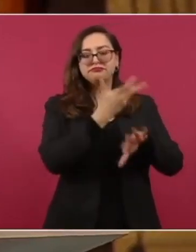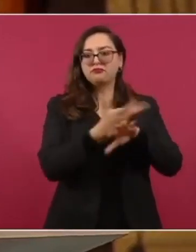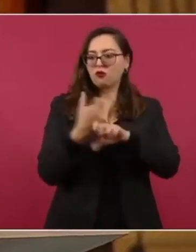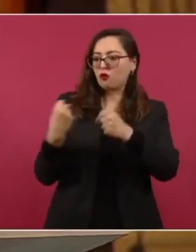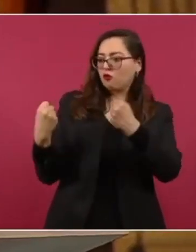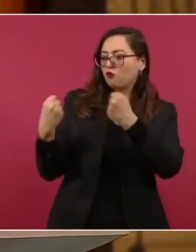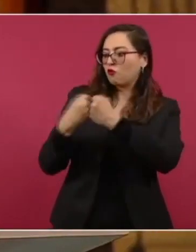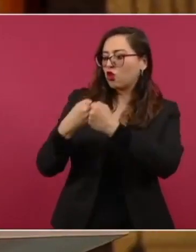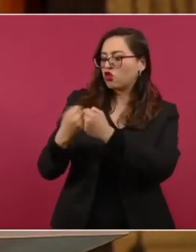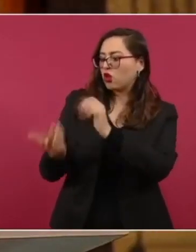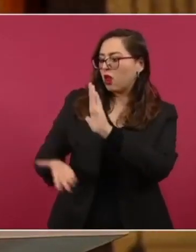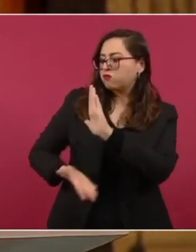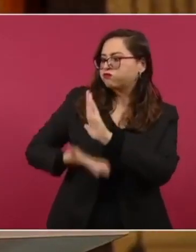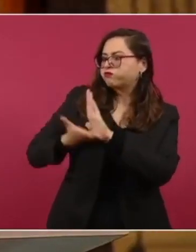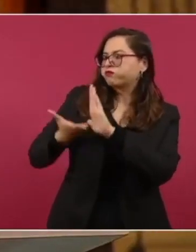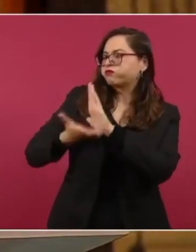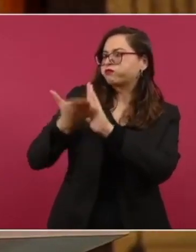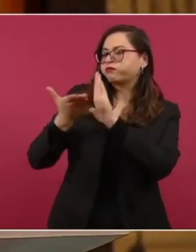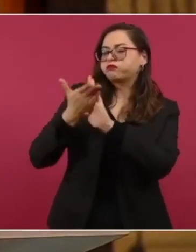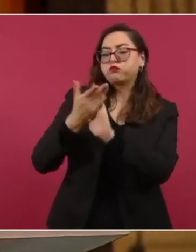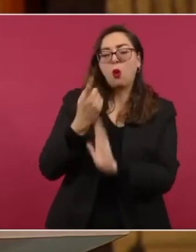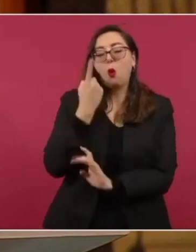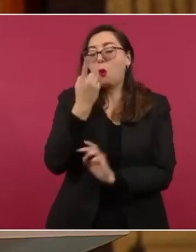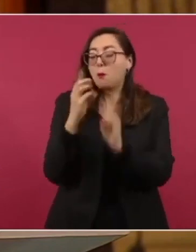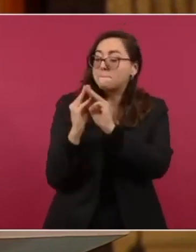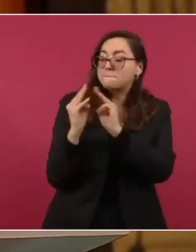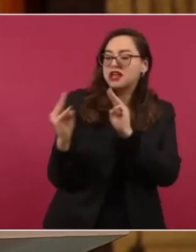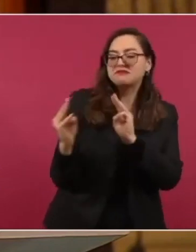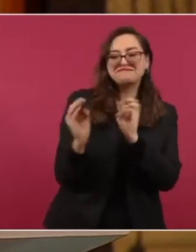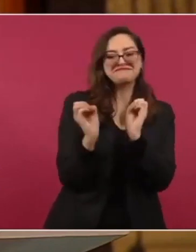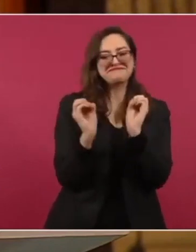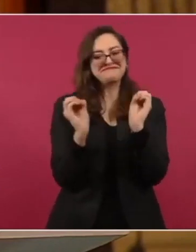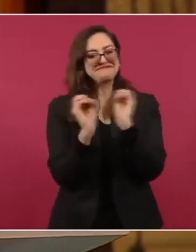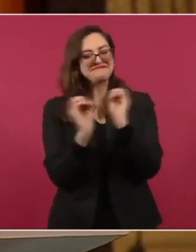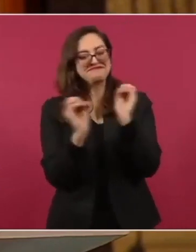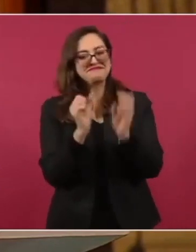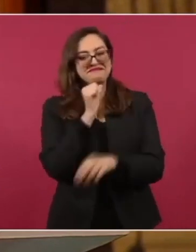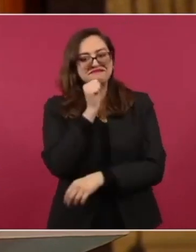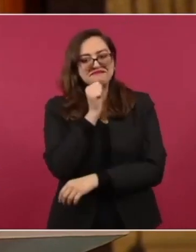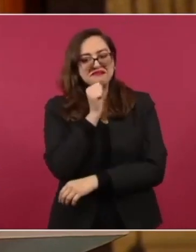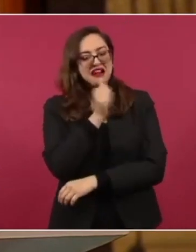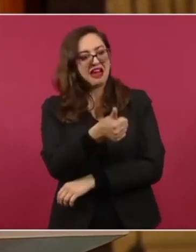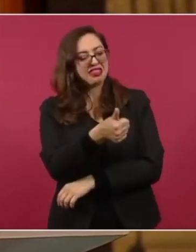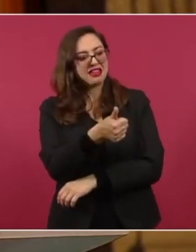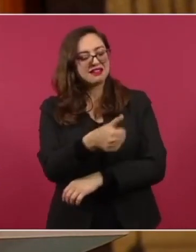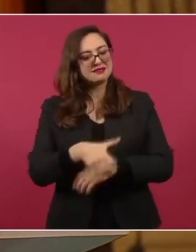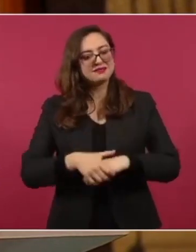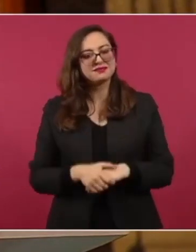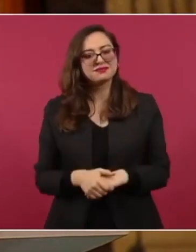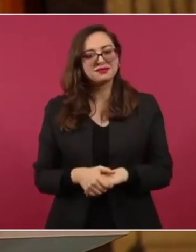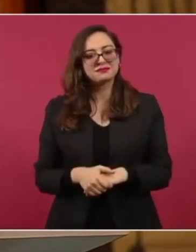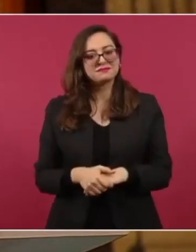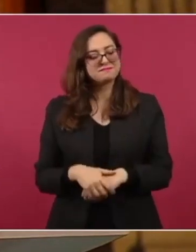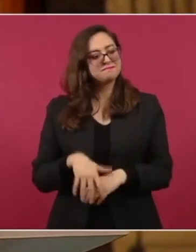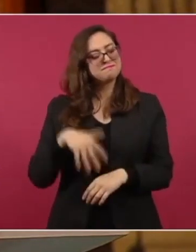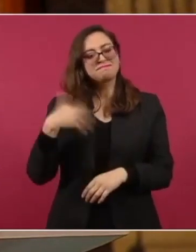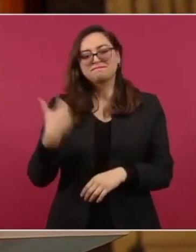ha construido ni un metro de muro y eso